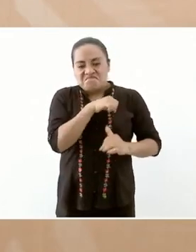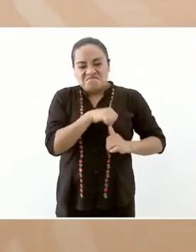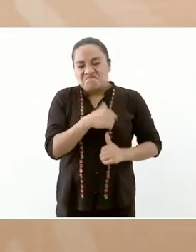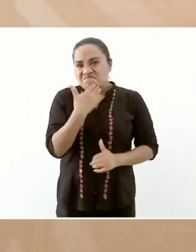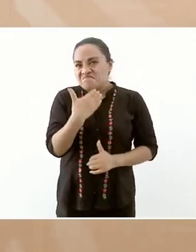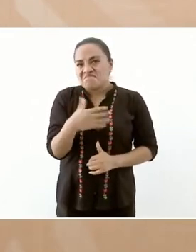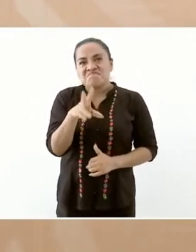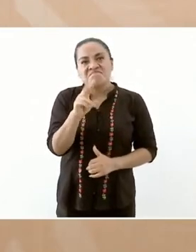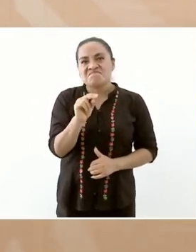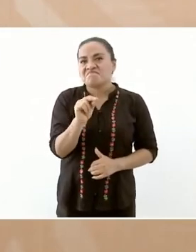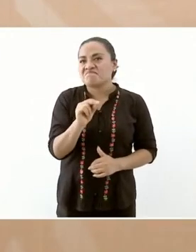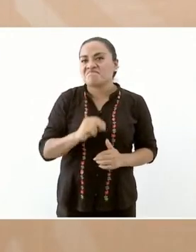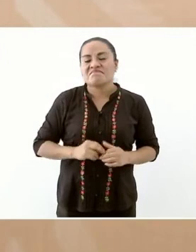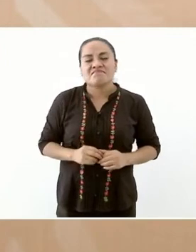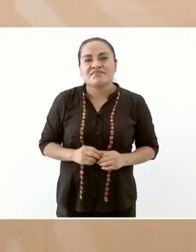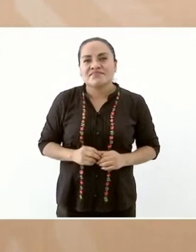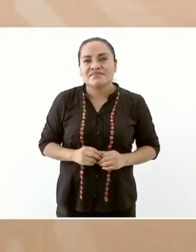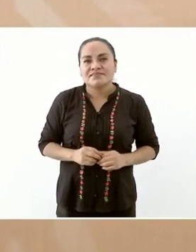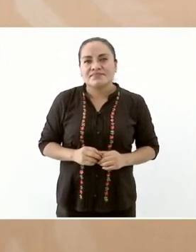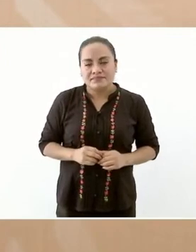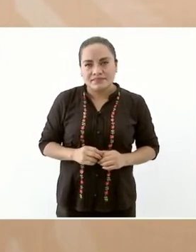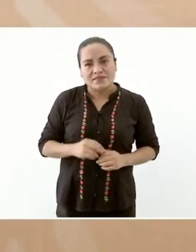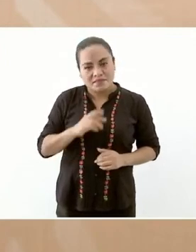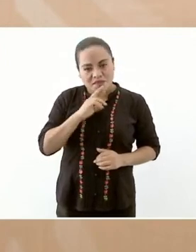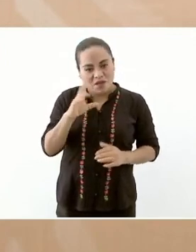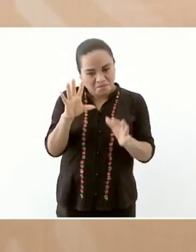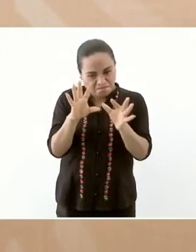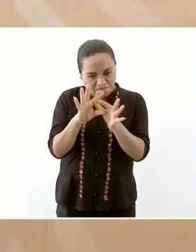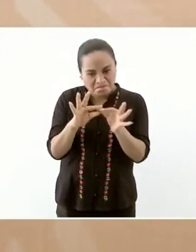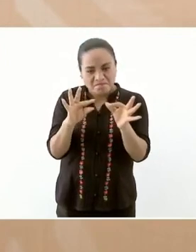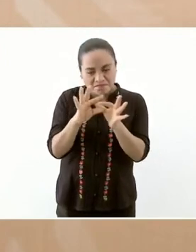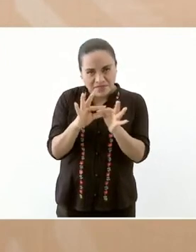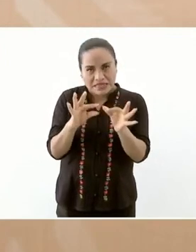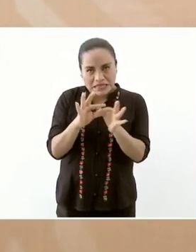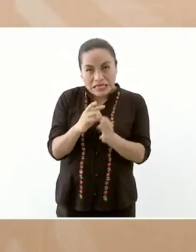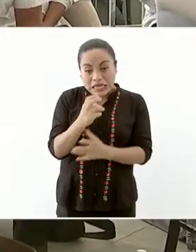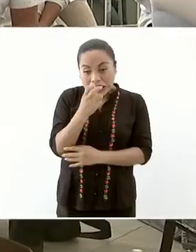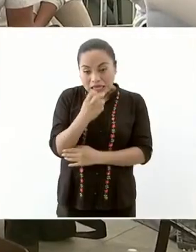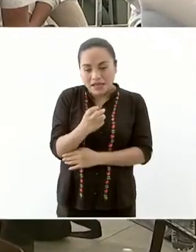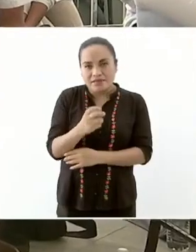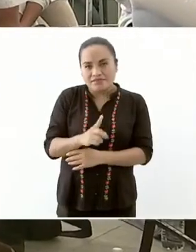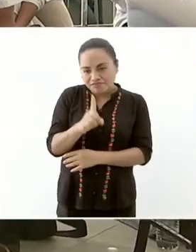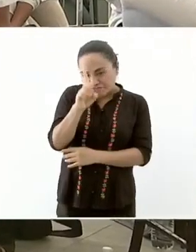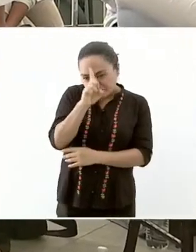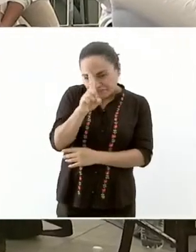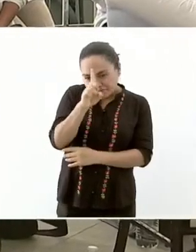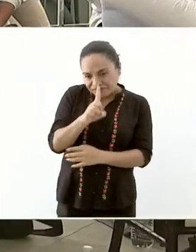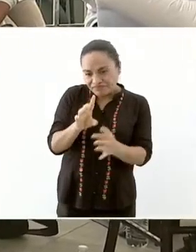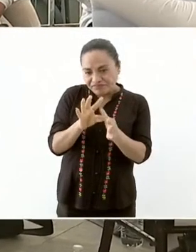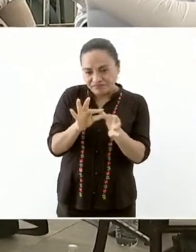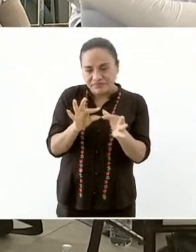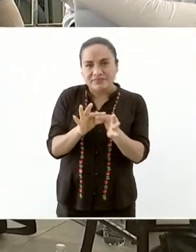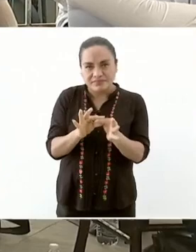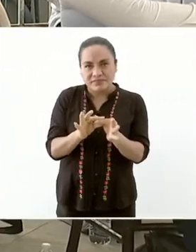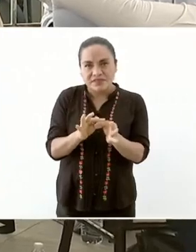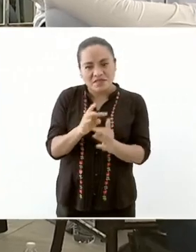y la mejor receta es actuar